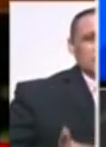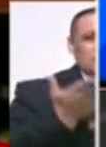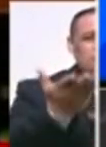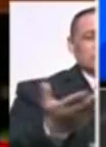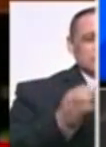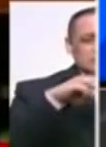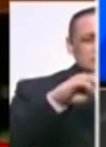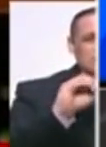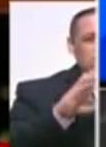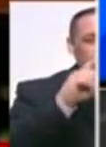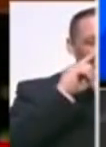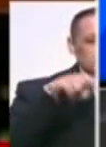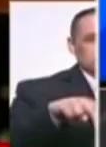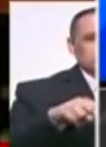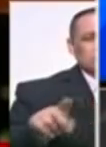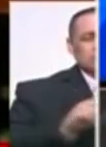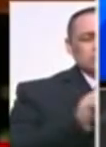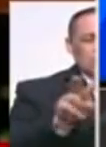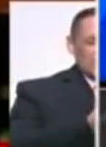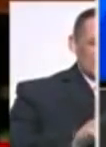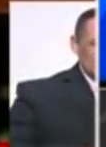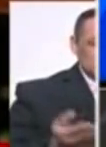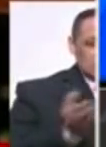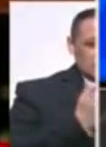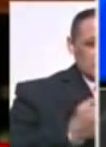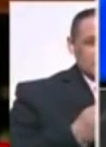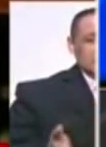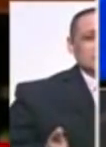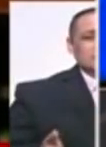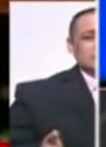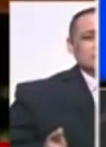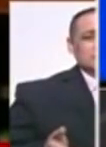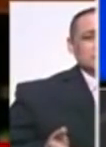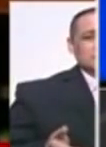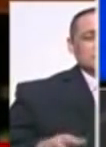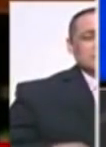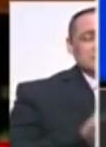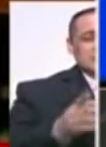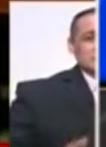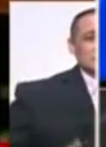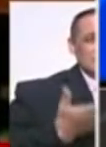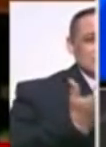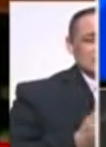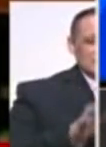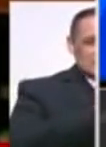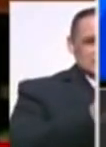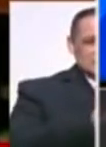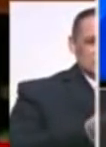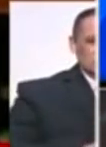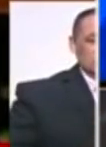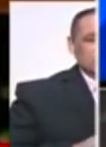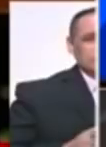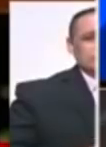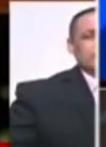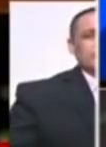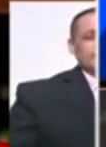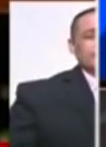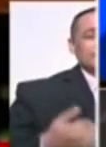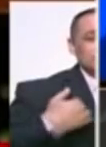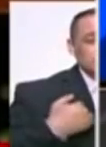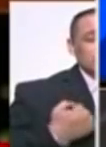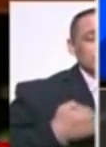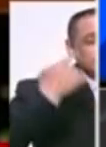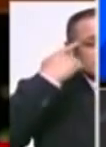definitivamente, súmele con eso. Claro, es decir, podría subir la desaprobación. Objetivamente, este Congreso, desde el primer momento, tuvo la